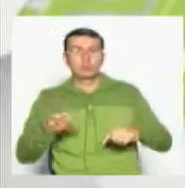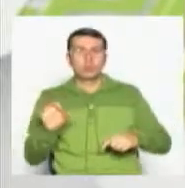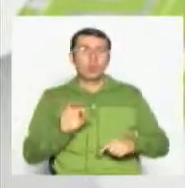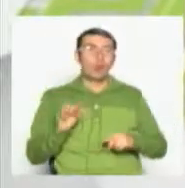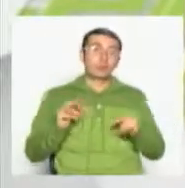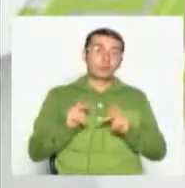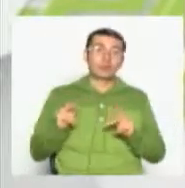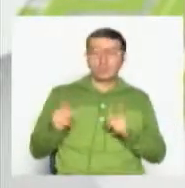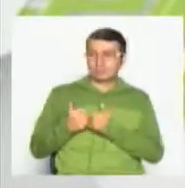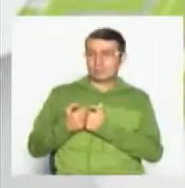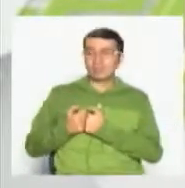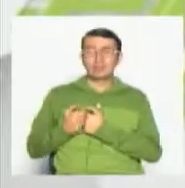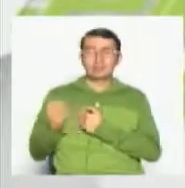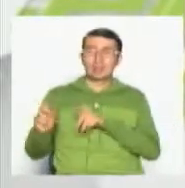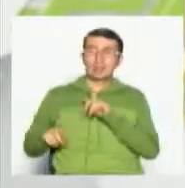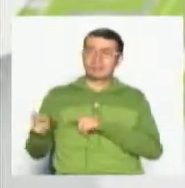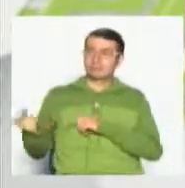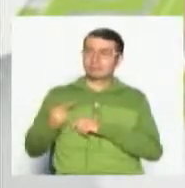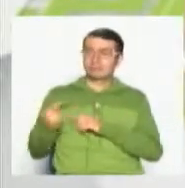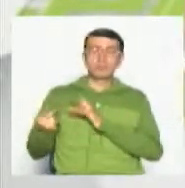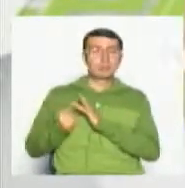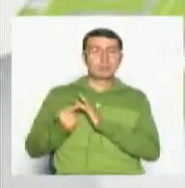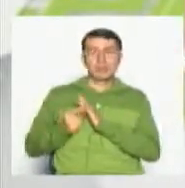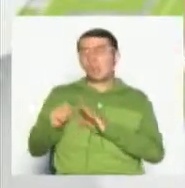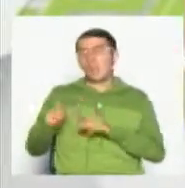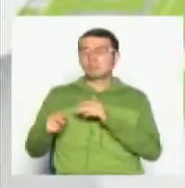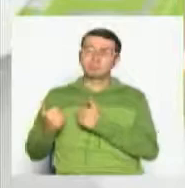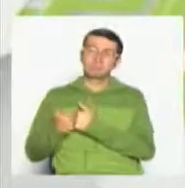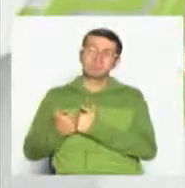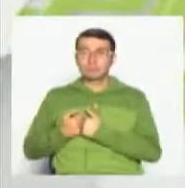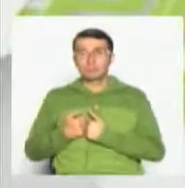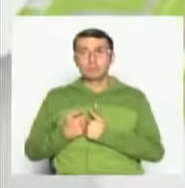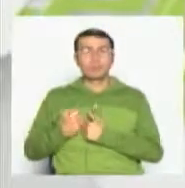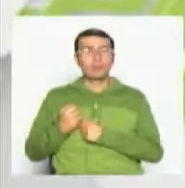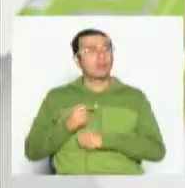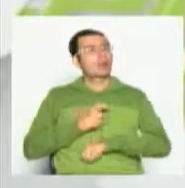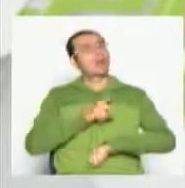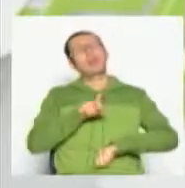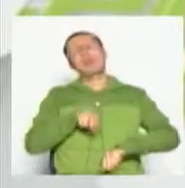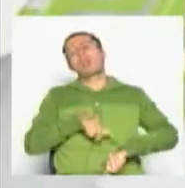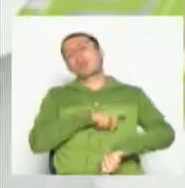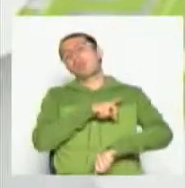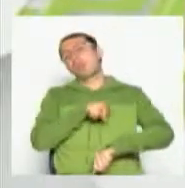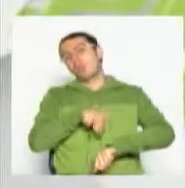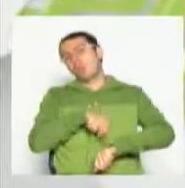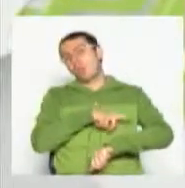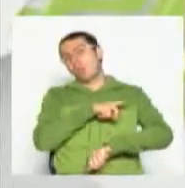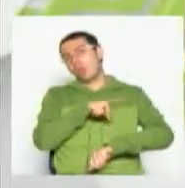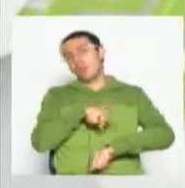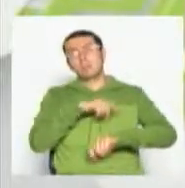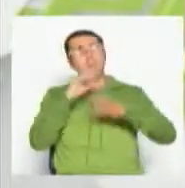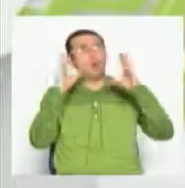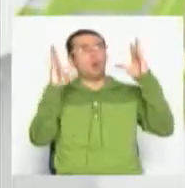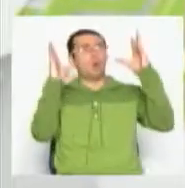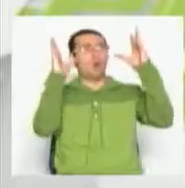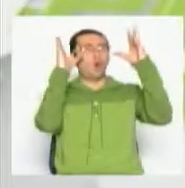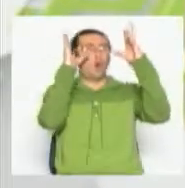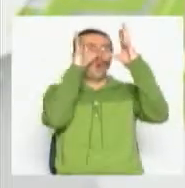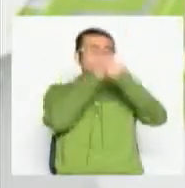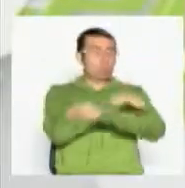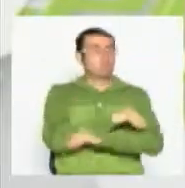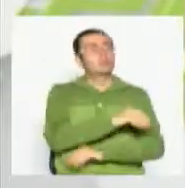las parejas, ellos o ellas, de que les puede dar altas horas de la noche viendo televisión. Muchos de estos